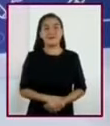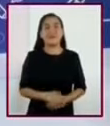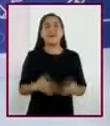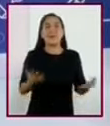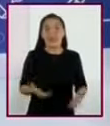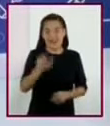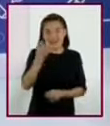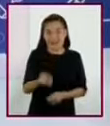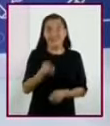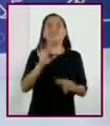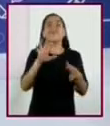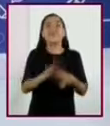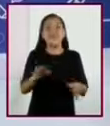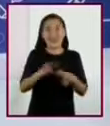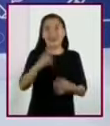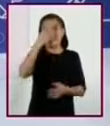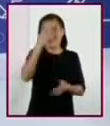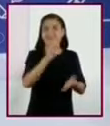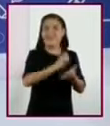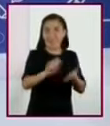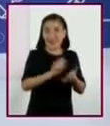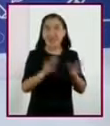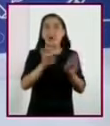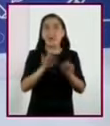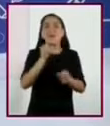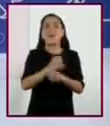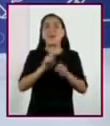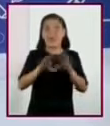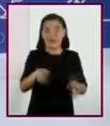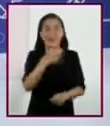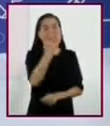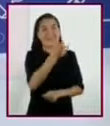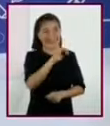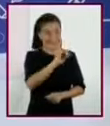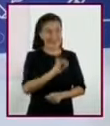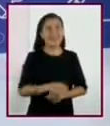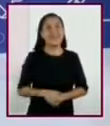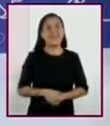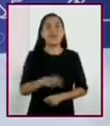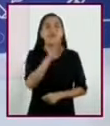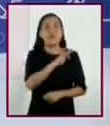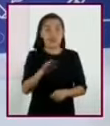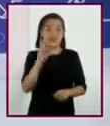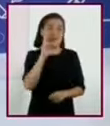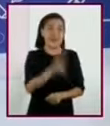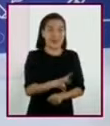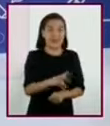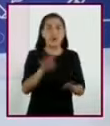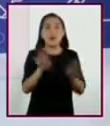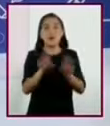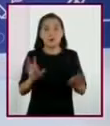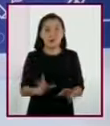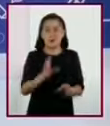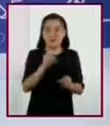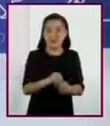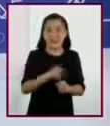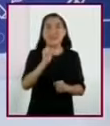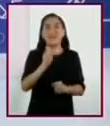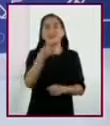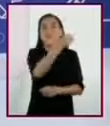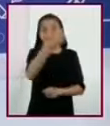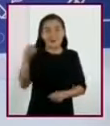Esto es lo que nos quiso decir el autor, ¿verdad? Así es. Si pudimos observar al conjuntar las oraciones